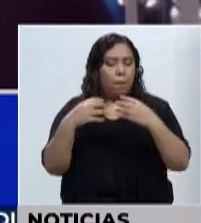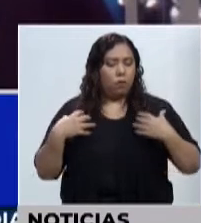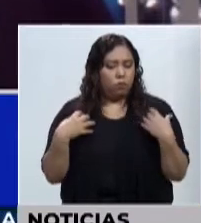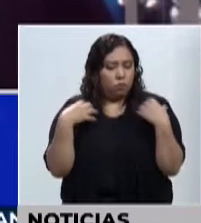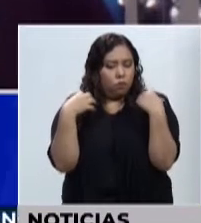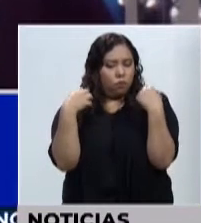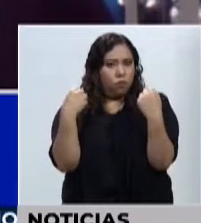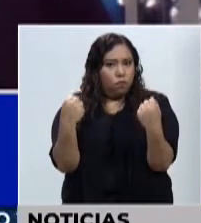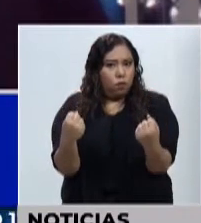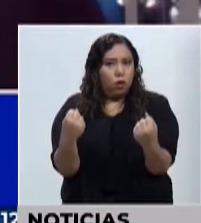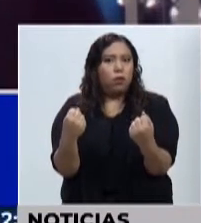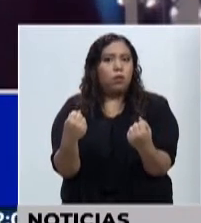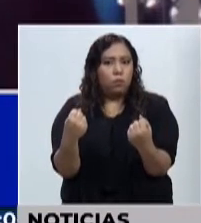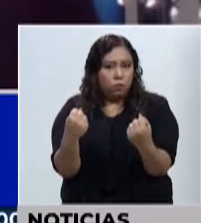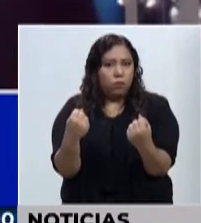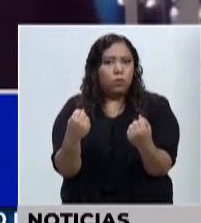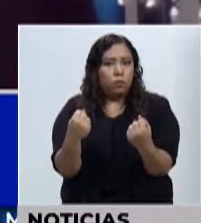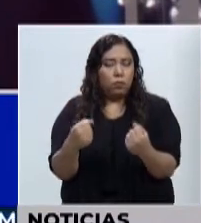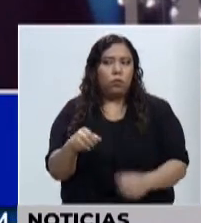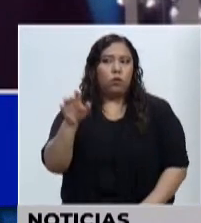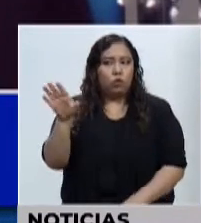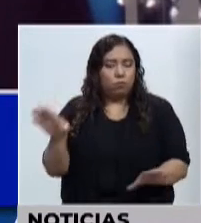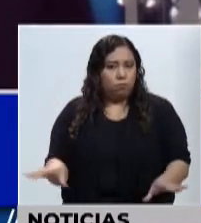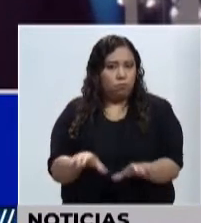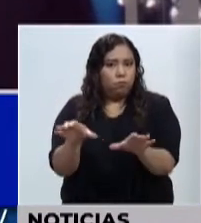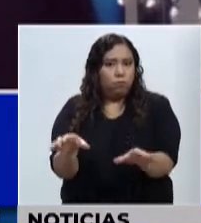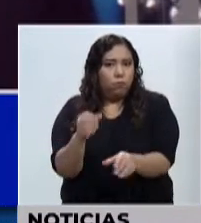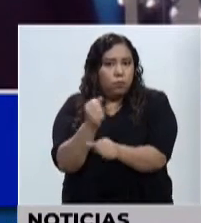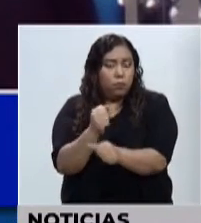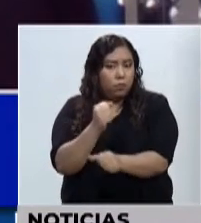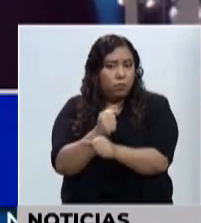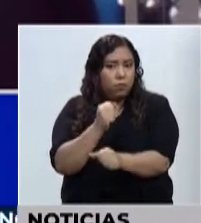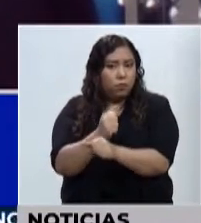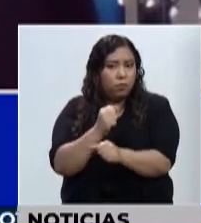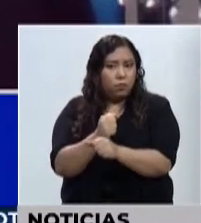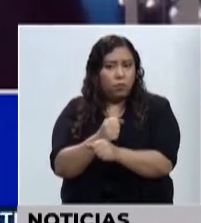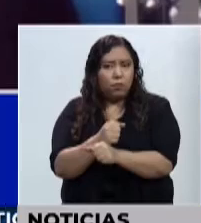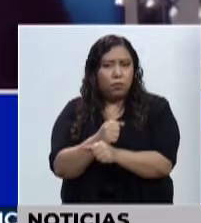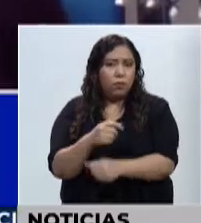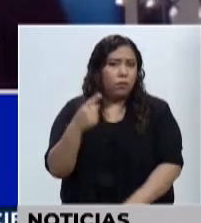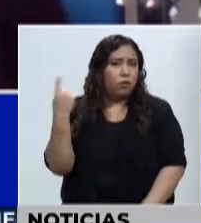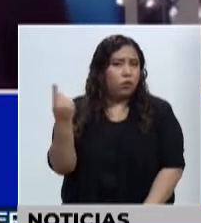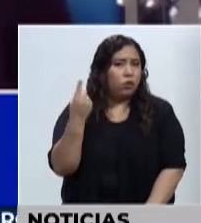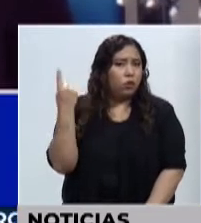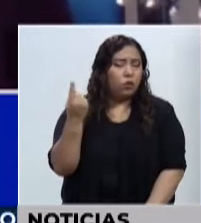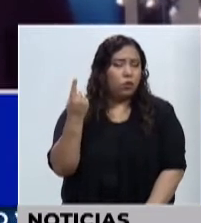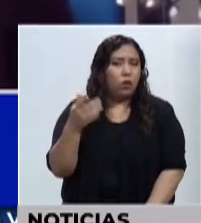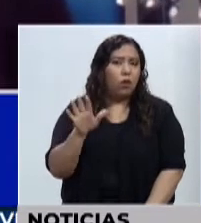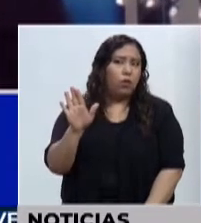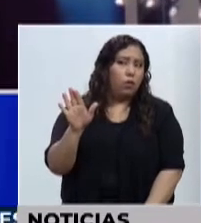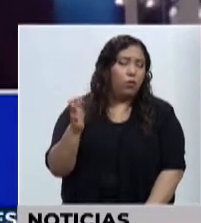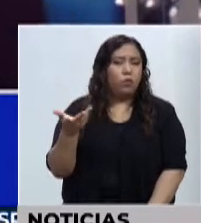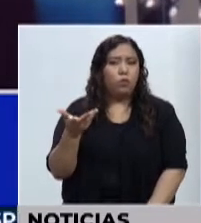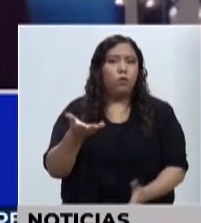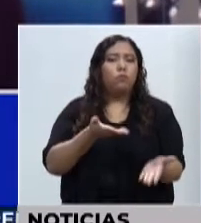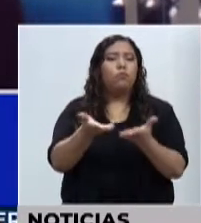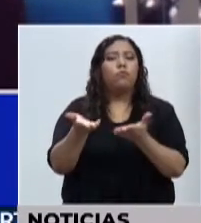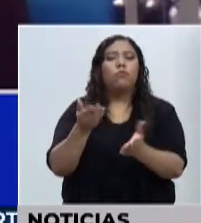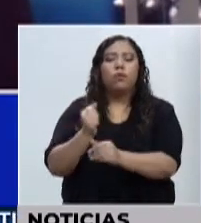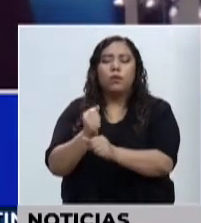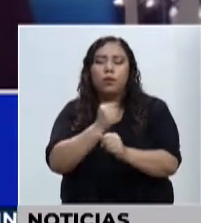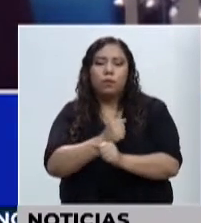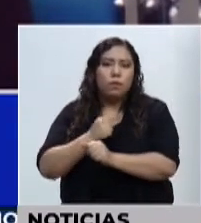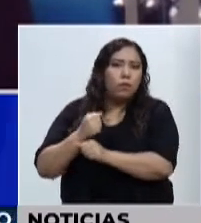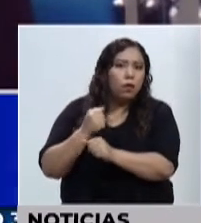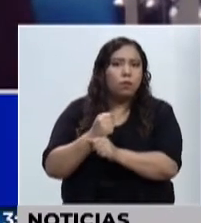realmente su quehacer ya no se centra en esa producción de bienes y servicios, sino en que estos bienes y servicios realmente